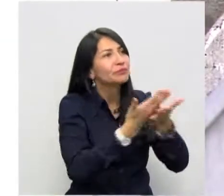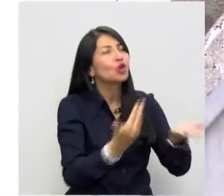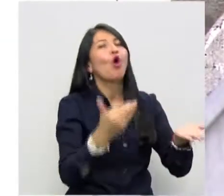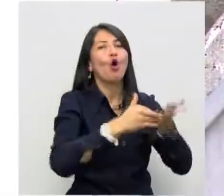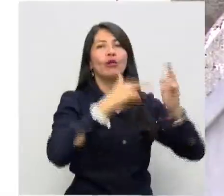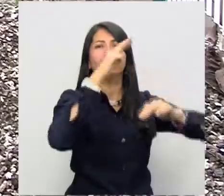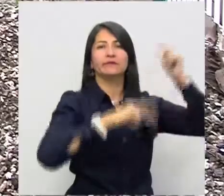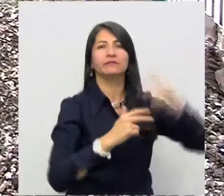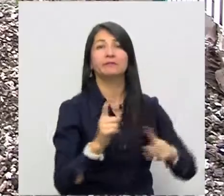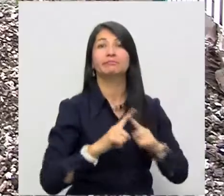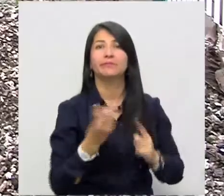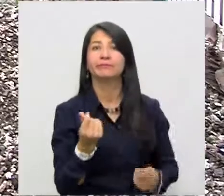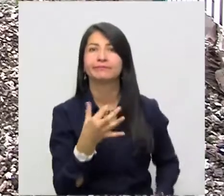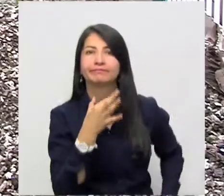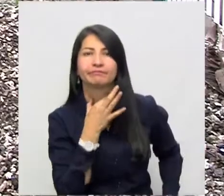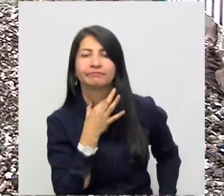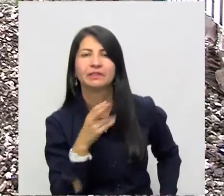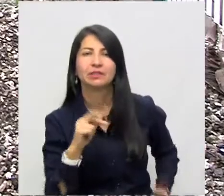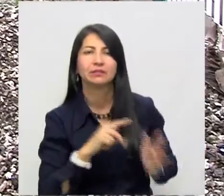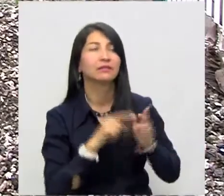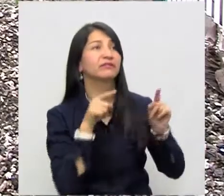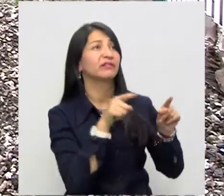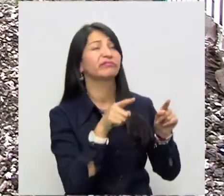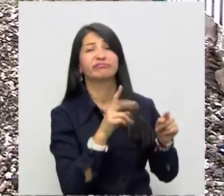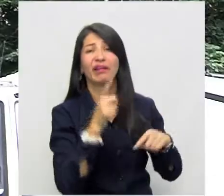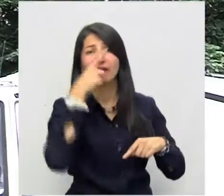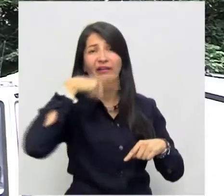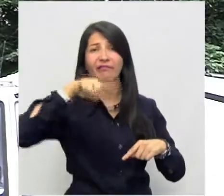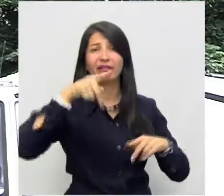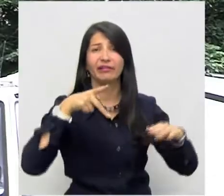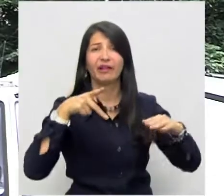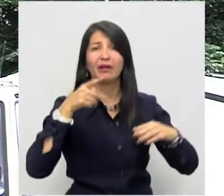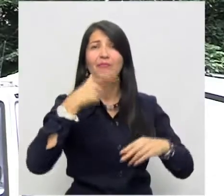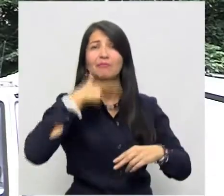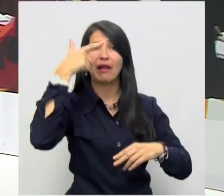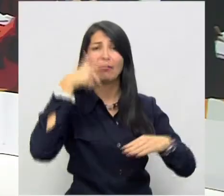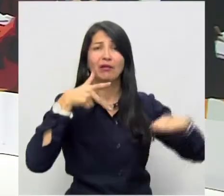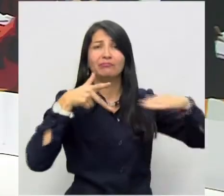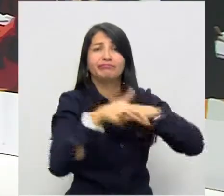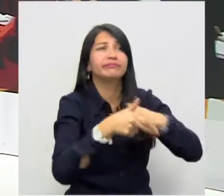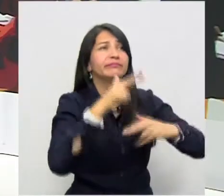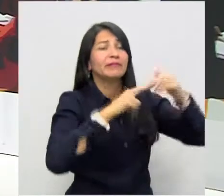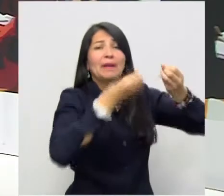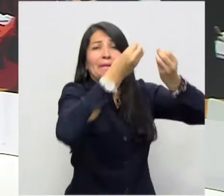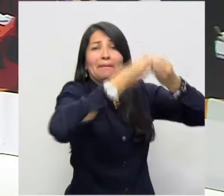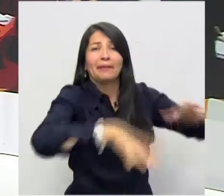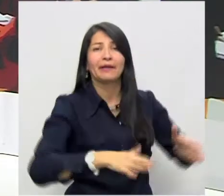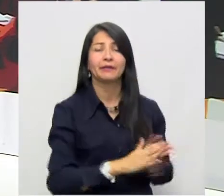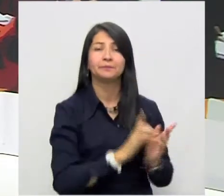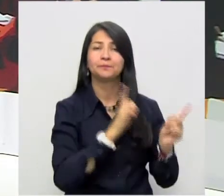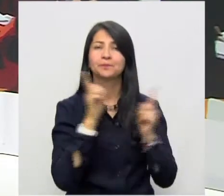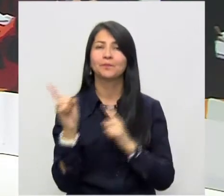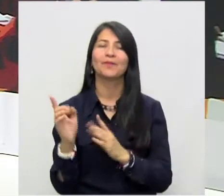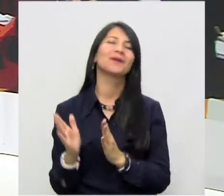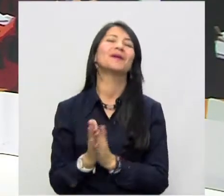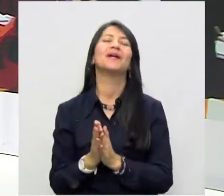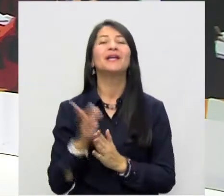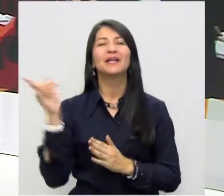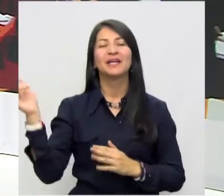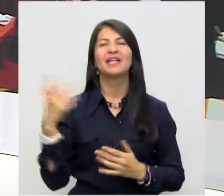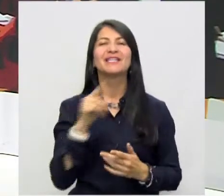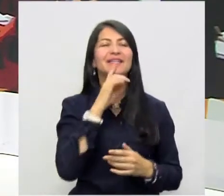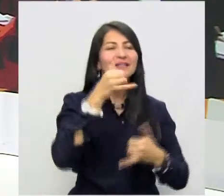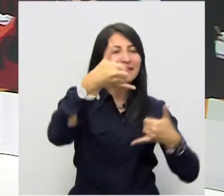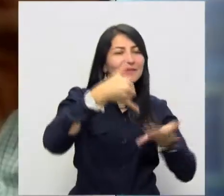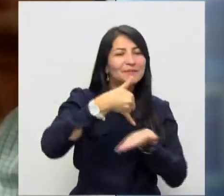Según la Contraloría, este proyecto quedó convertido en un elefante blanco. Contraloría General premió los trabajos